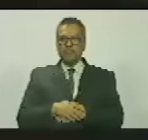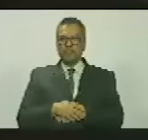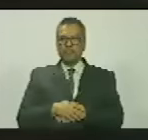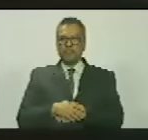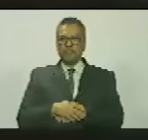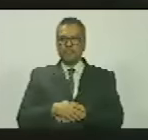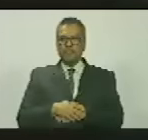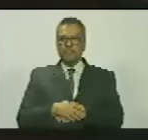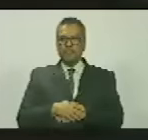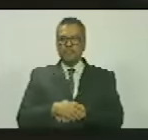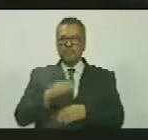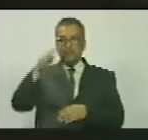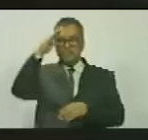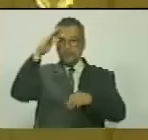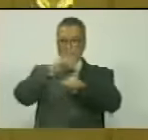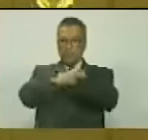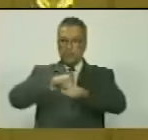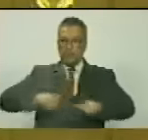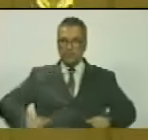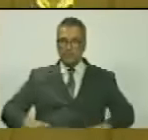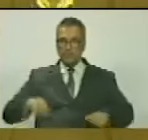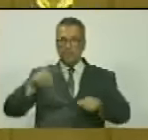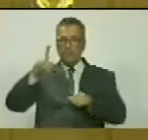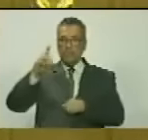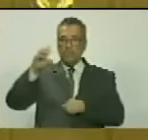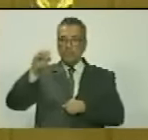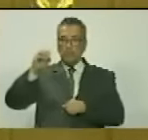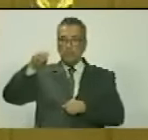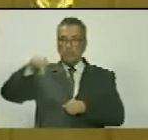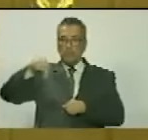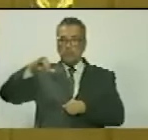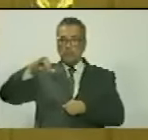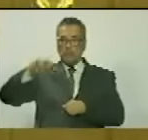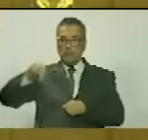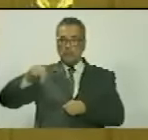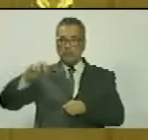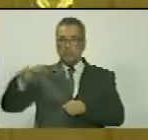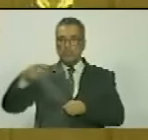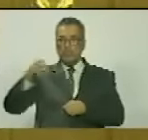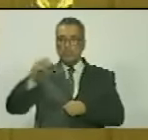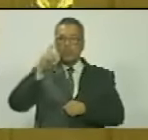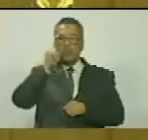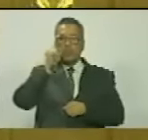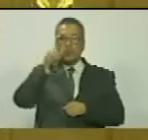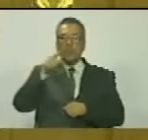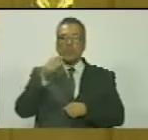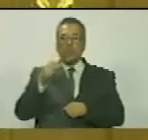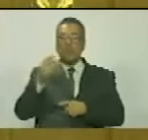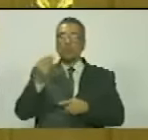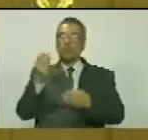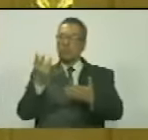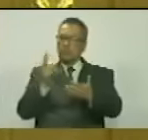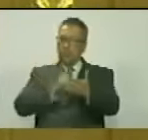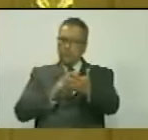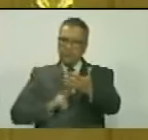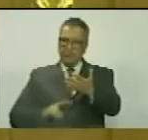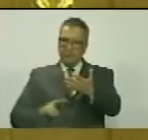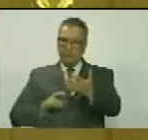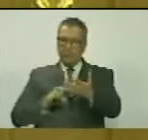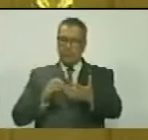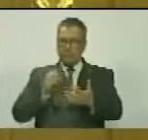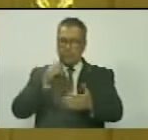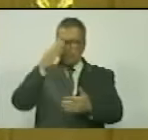El general Domingo Antonio Sifontes fue un hombre muy estudioso y